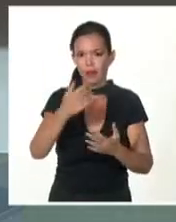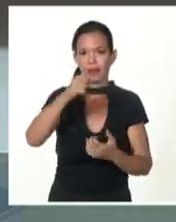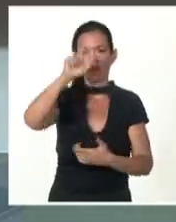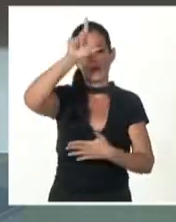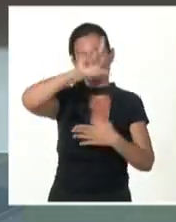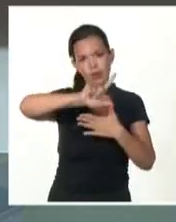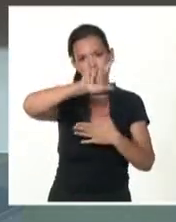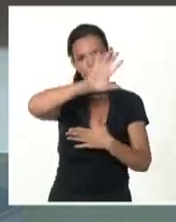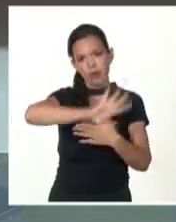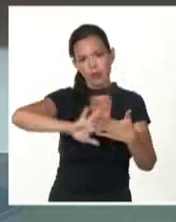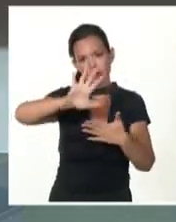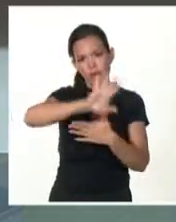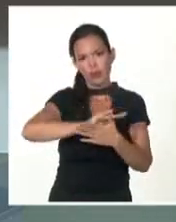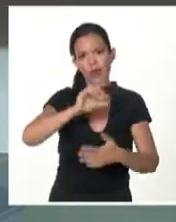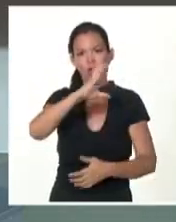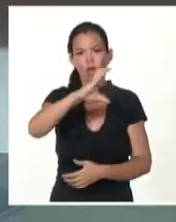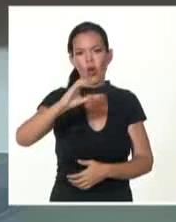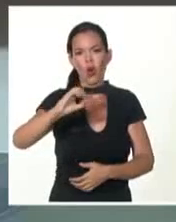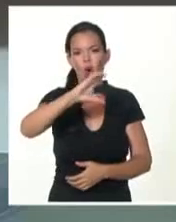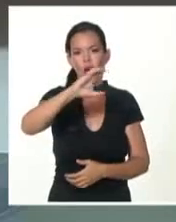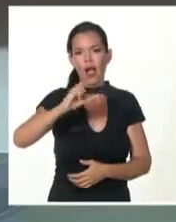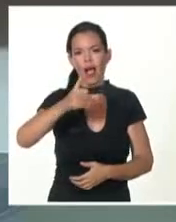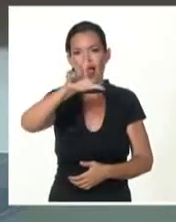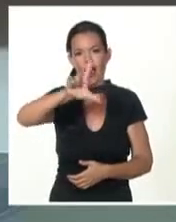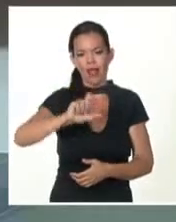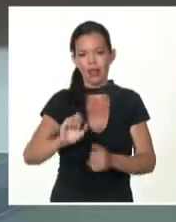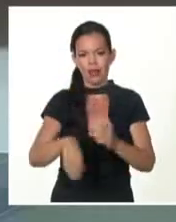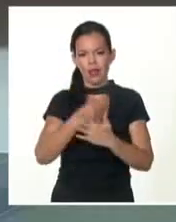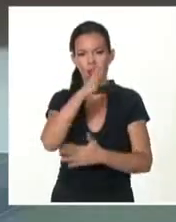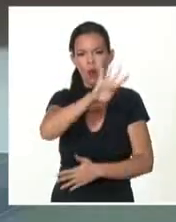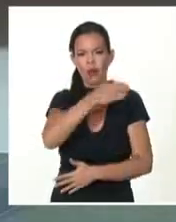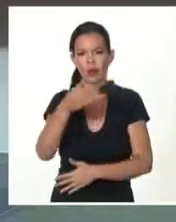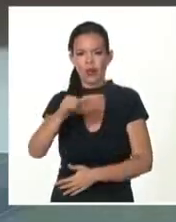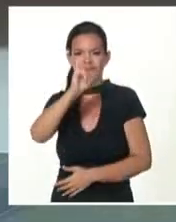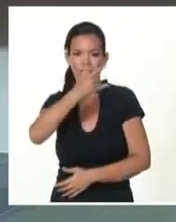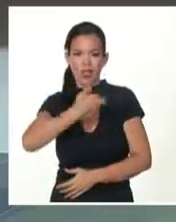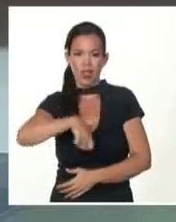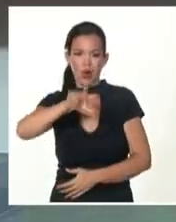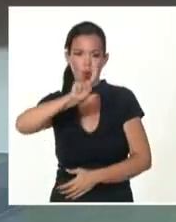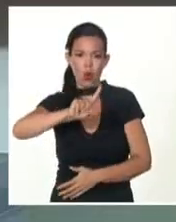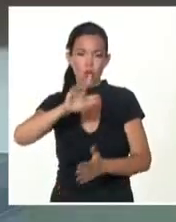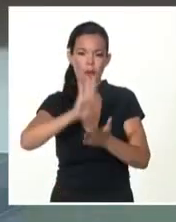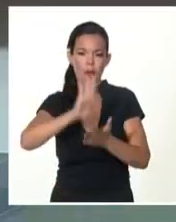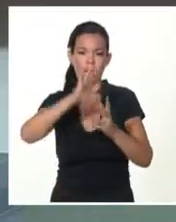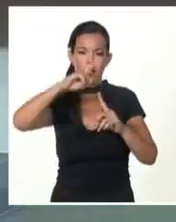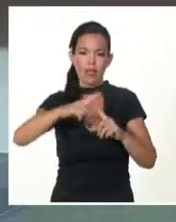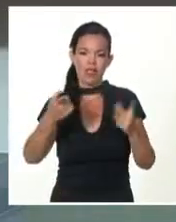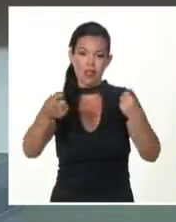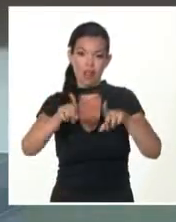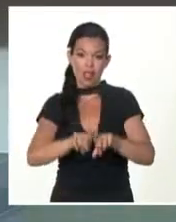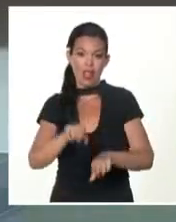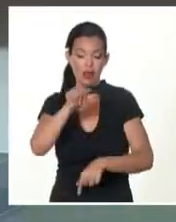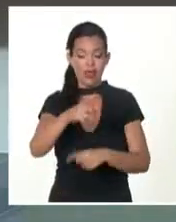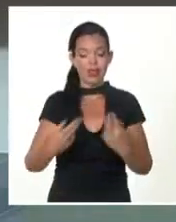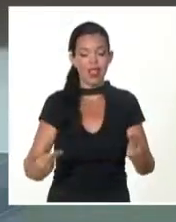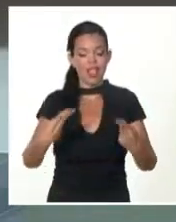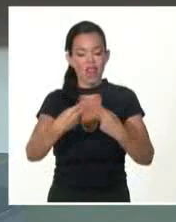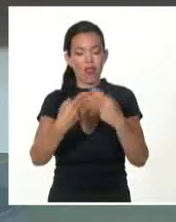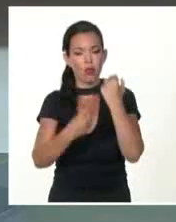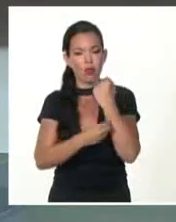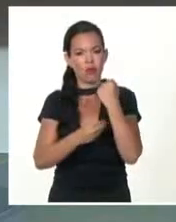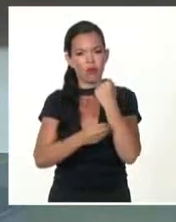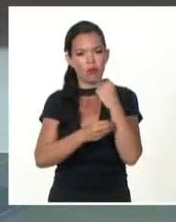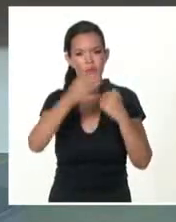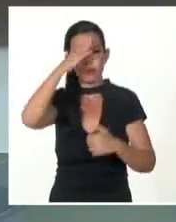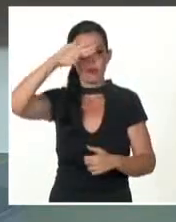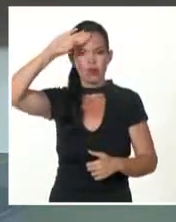por sus siglas COCAL, del 4 al 6 de julio en Varadero, Matanzas. El evento permitirá fortalecer el posicionamiento de nuestro país